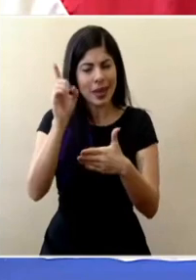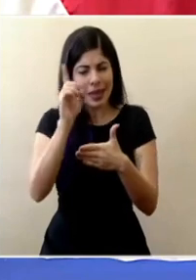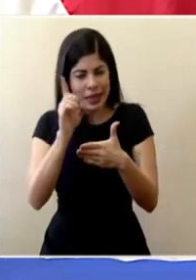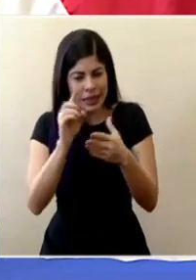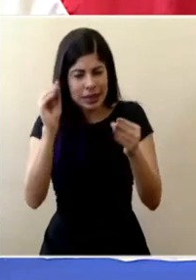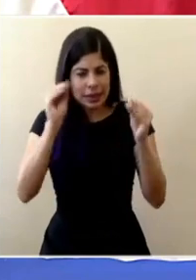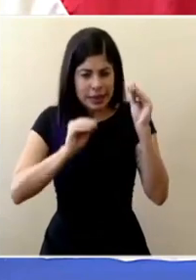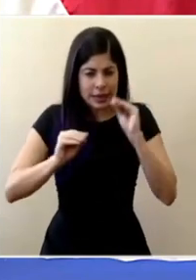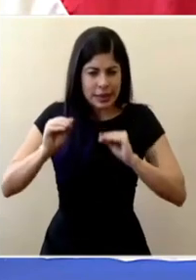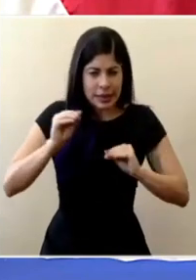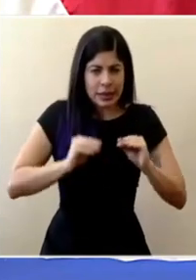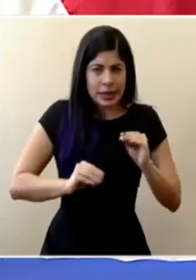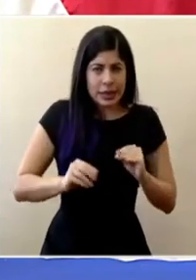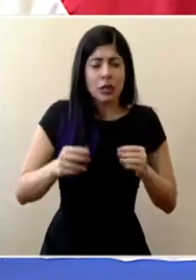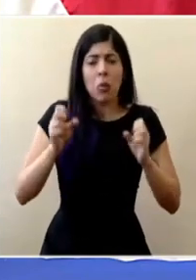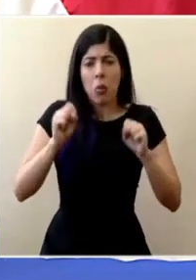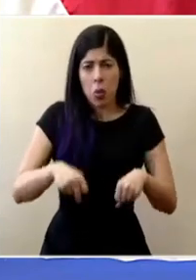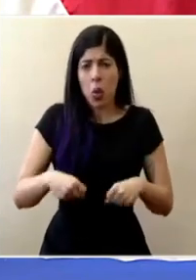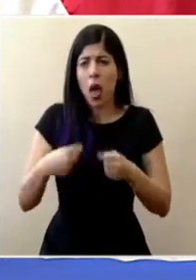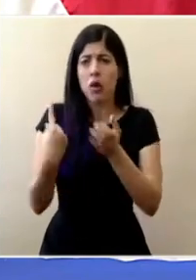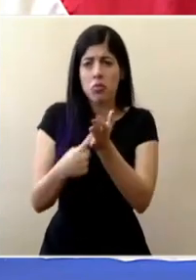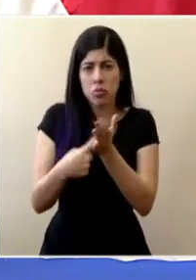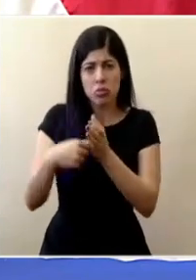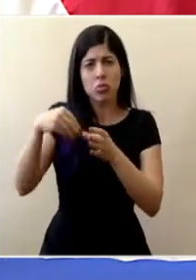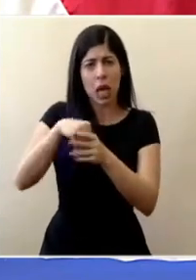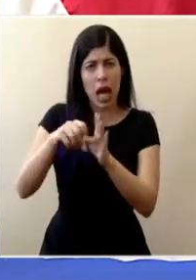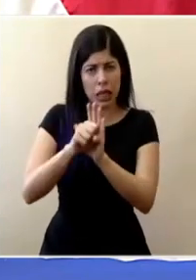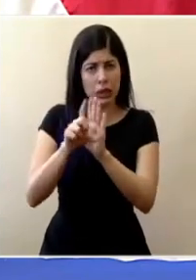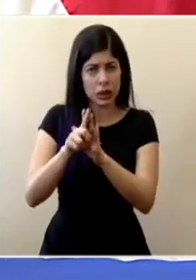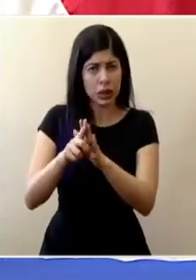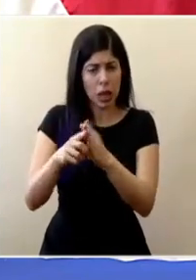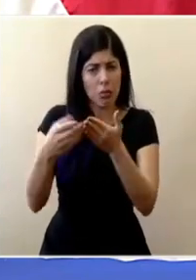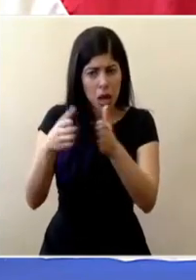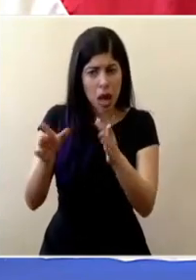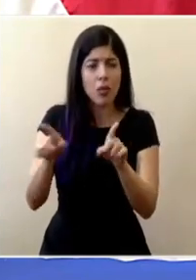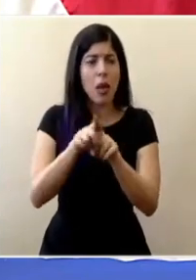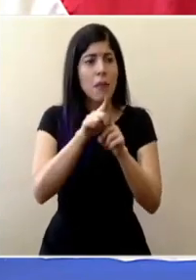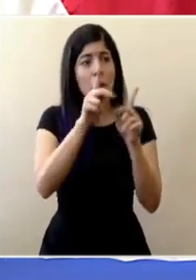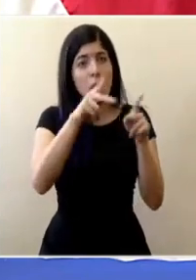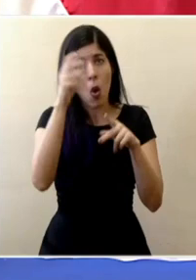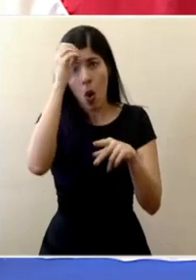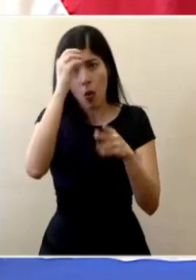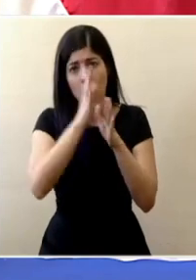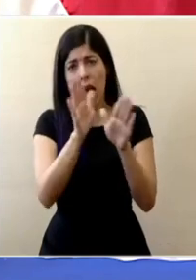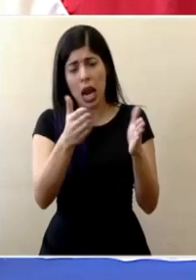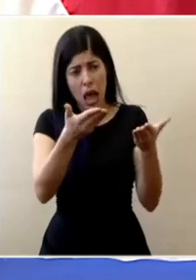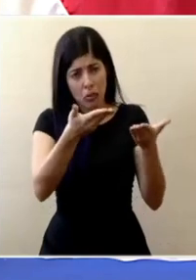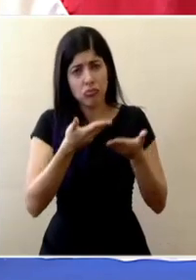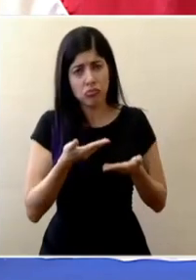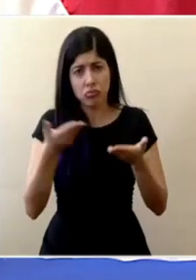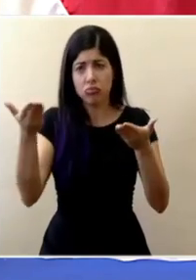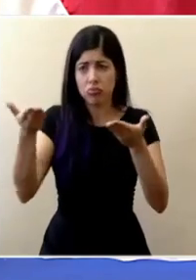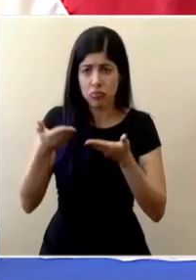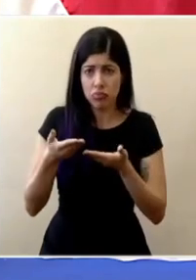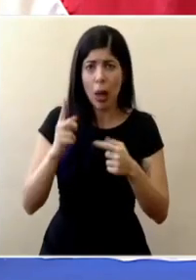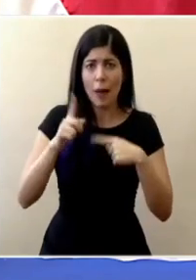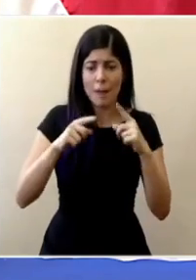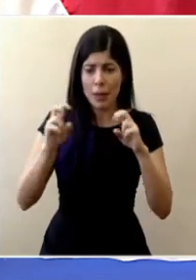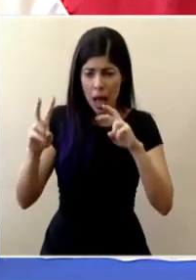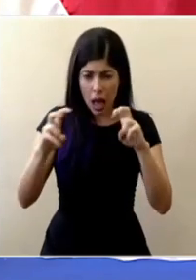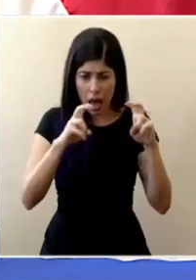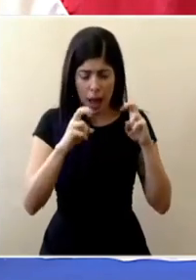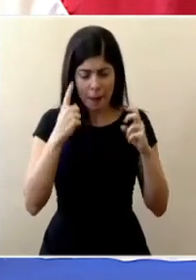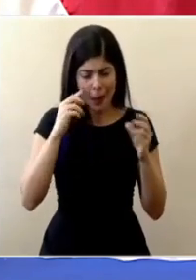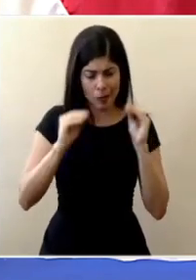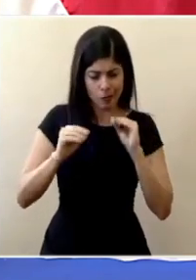momento todavía que se ha abierto a la discusión tanto de la asamblea legislativa como de la opinión pública en general y a la que le vamos a estar calibrando de